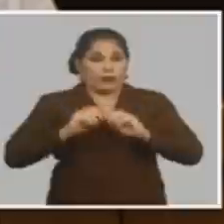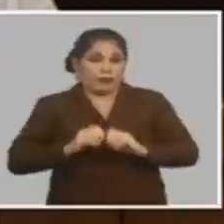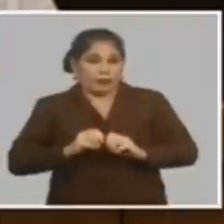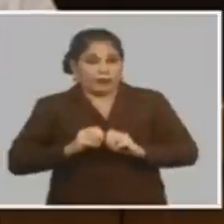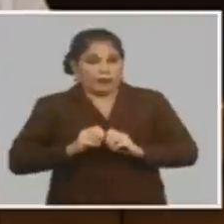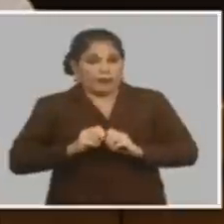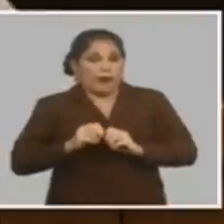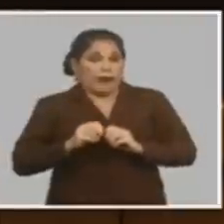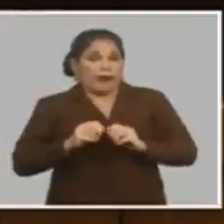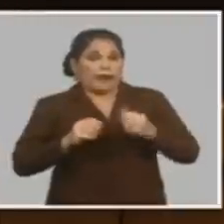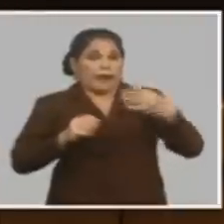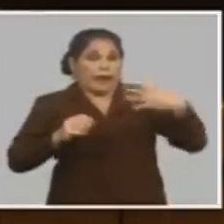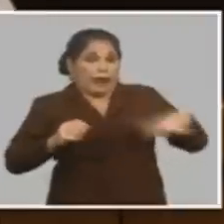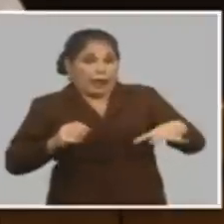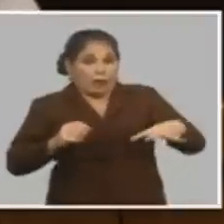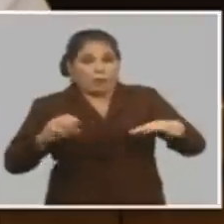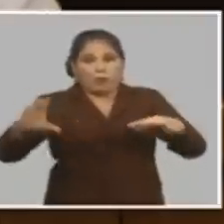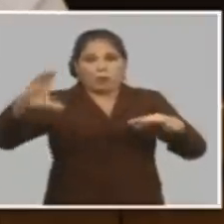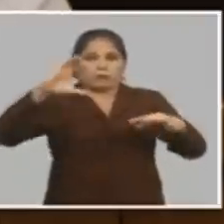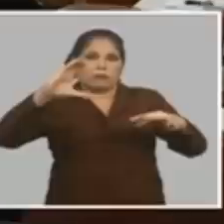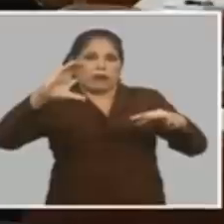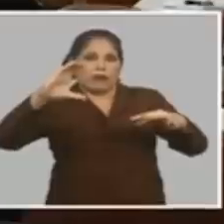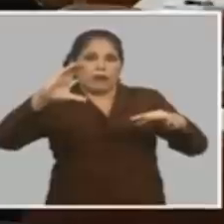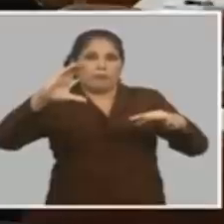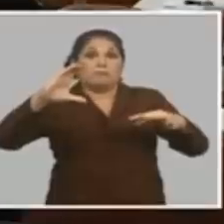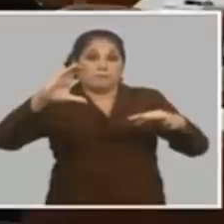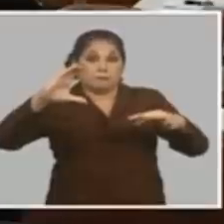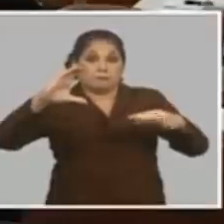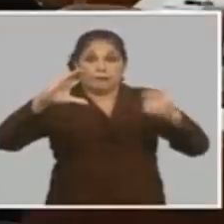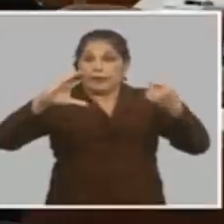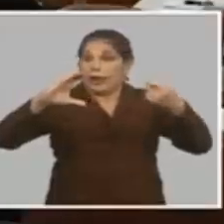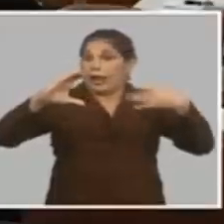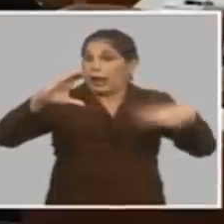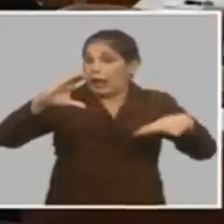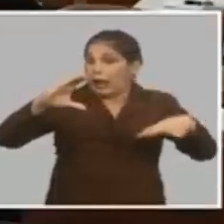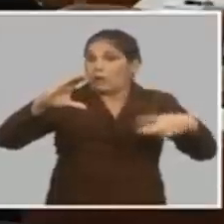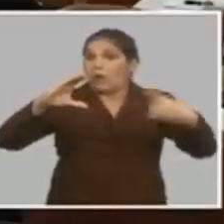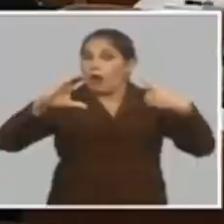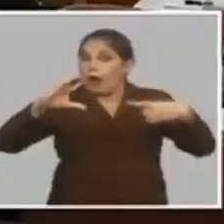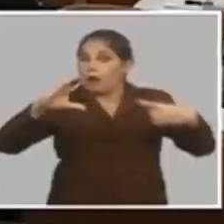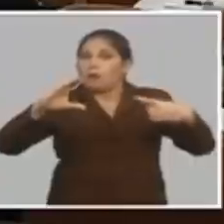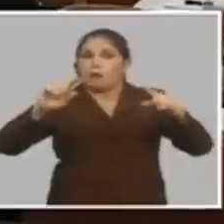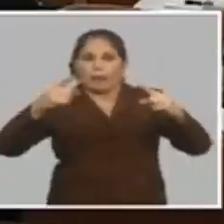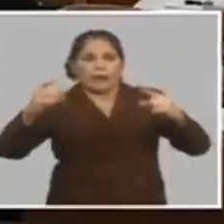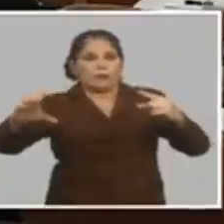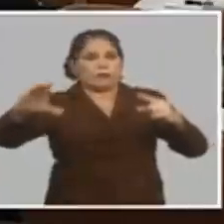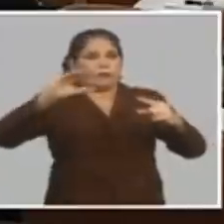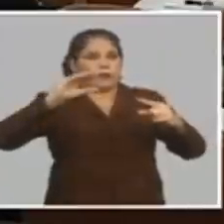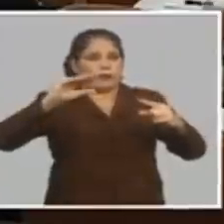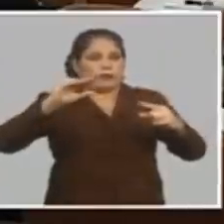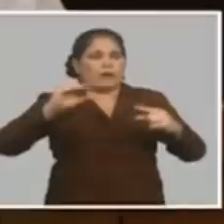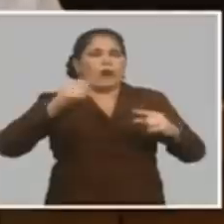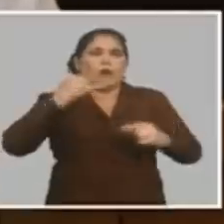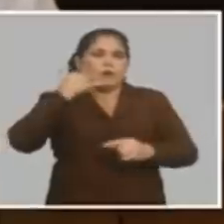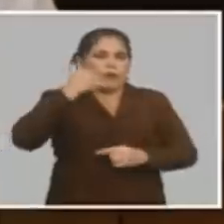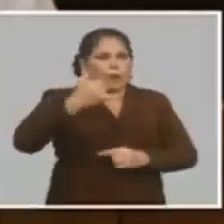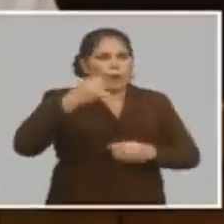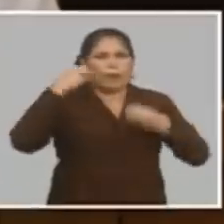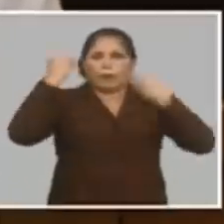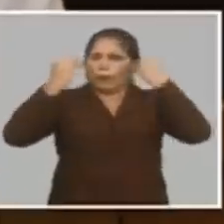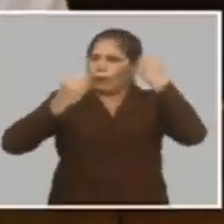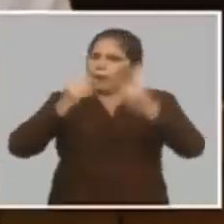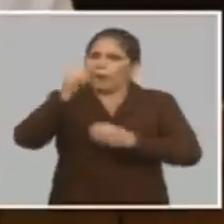hay incremento de precios pero va a subir el ingreso hubo un compañero que llamó preocupado